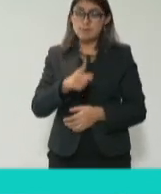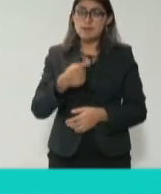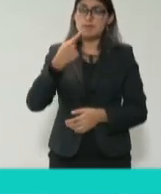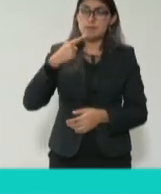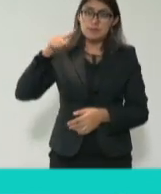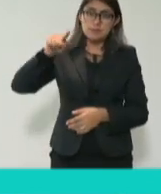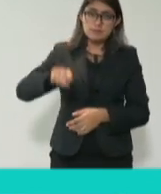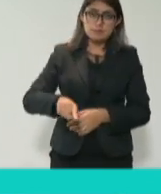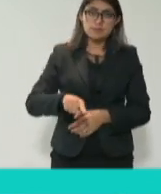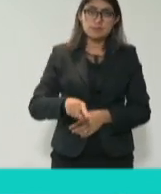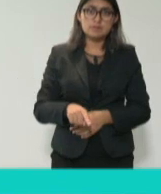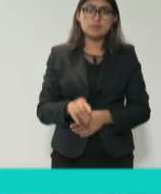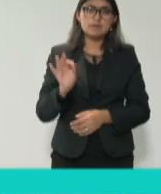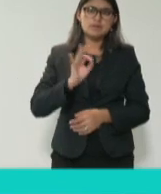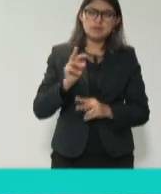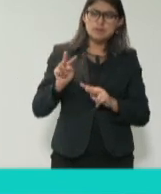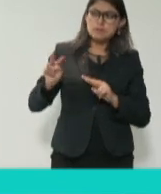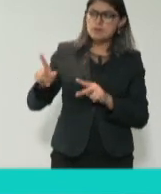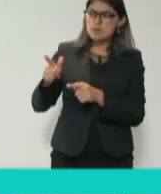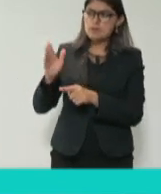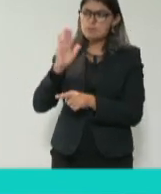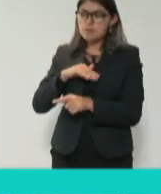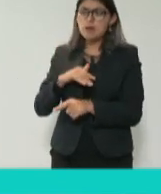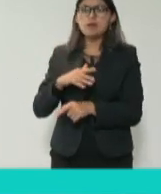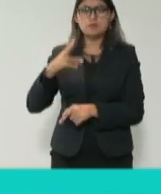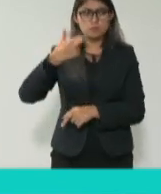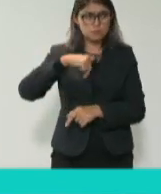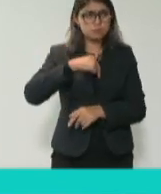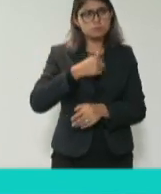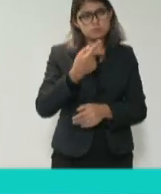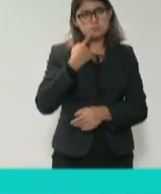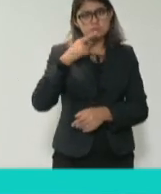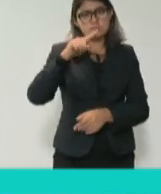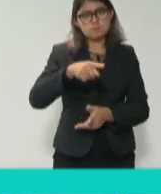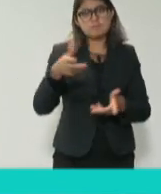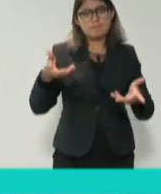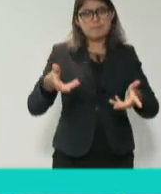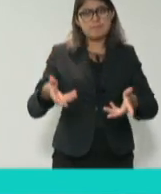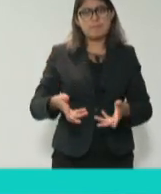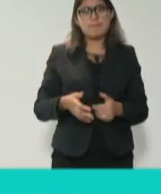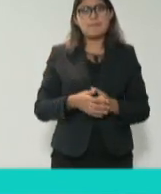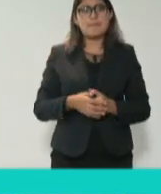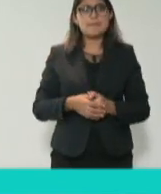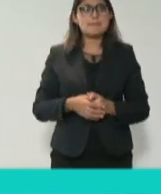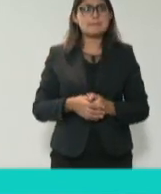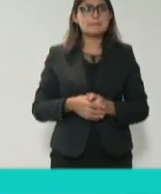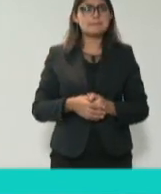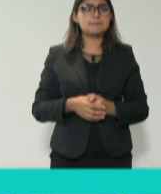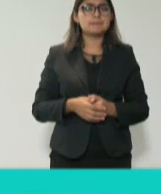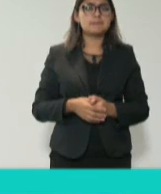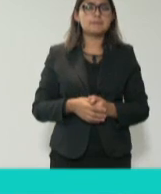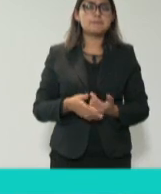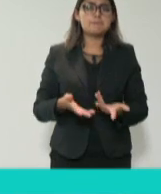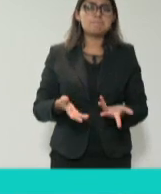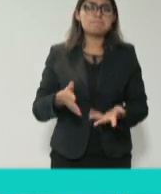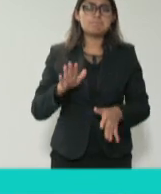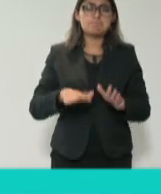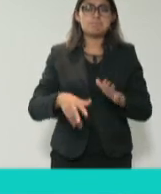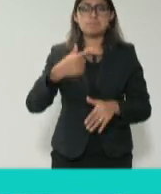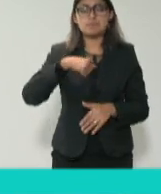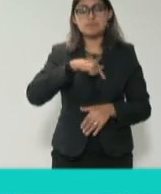nosotros mismos aquellos cambios aquellos actos de corrupción que estamos viendo dentro de las propias instituciones que a veces no